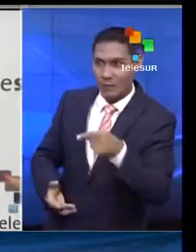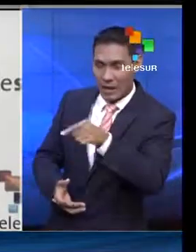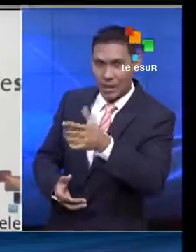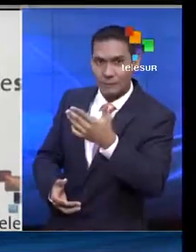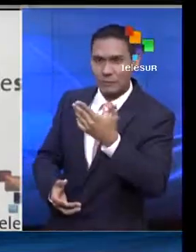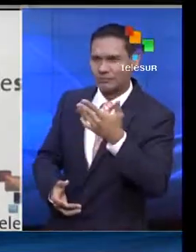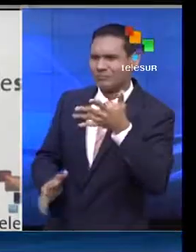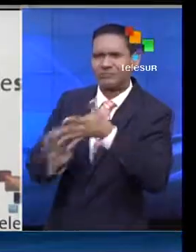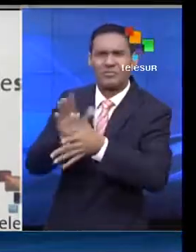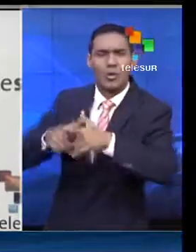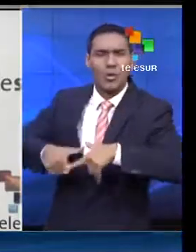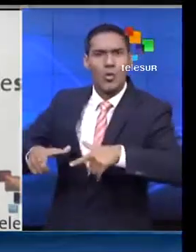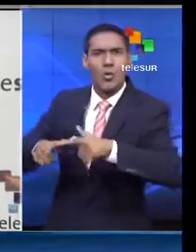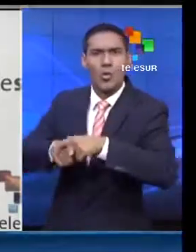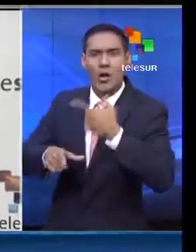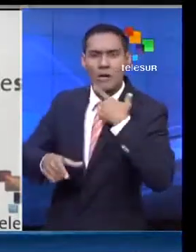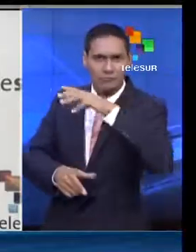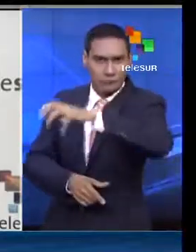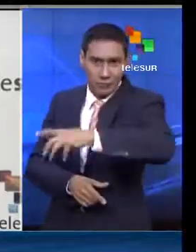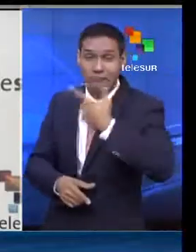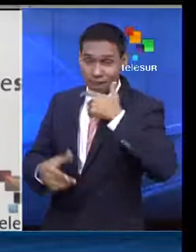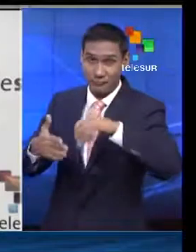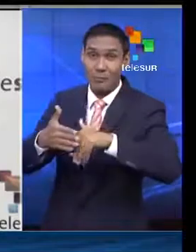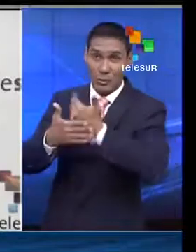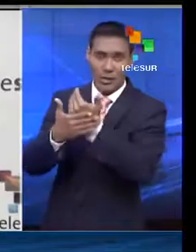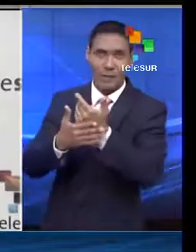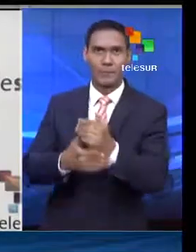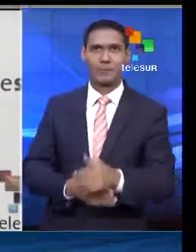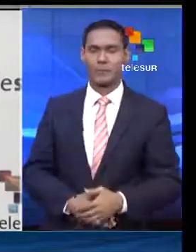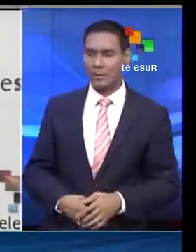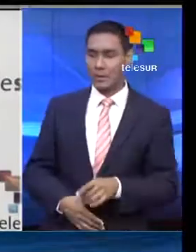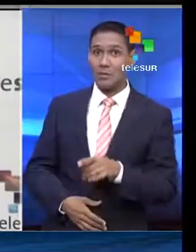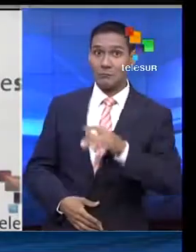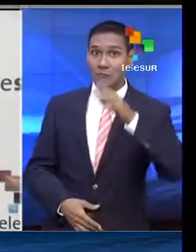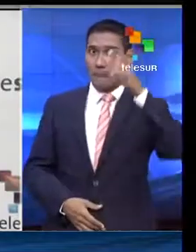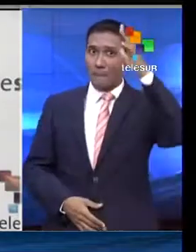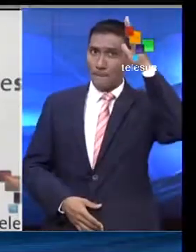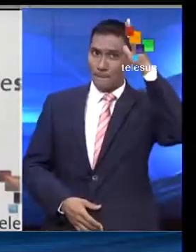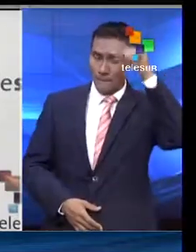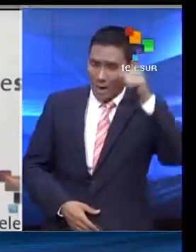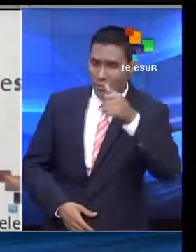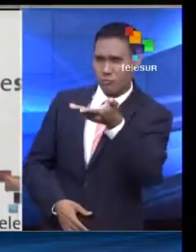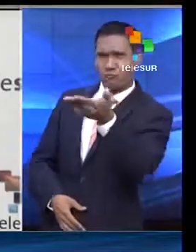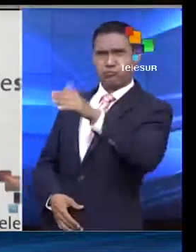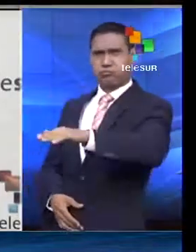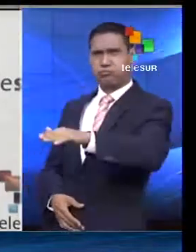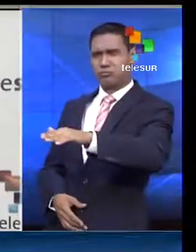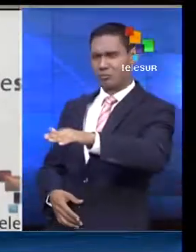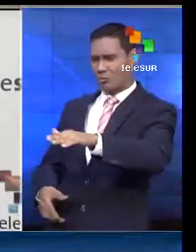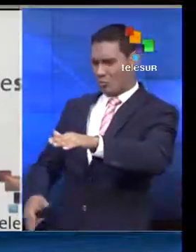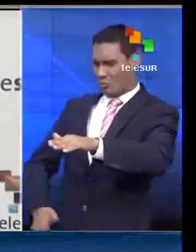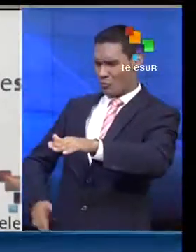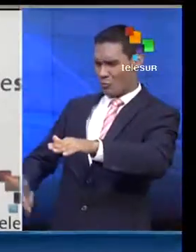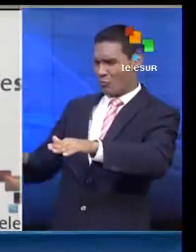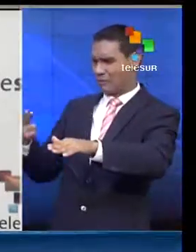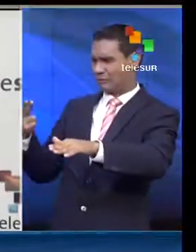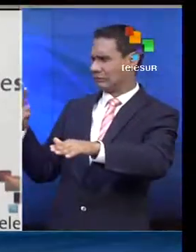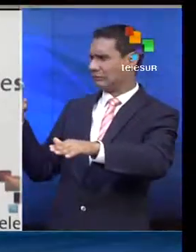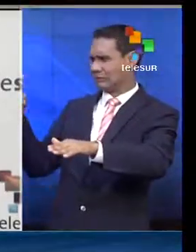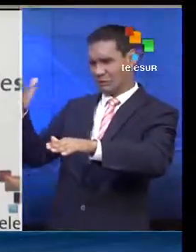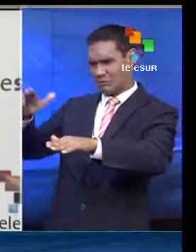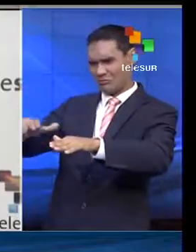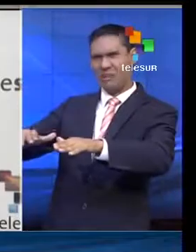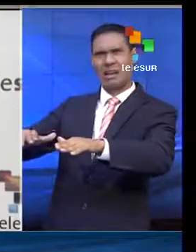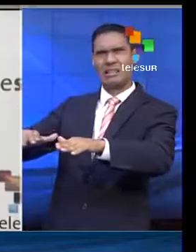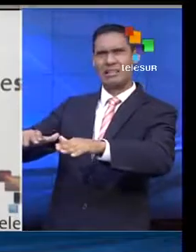domicilio ubicado en Puerto Madero en horas de la madrugada. Lo encontraron en el baño junto a un arma de fuego calibre .22 y un